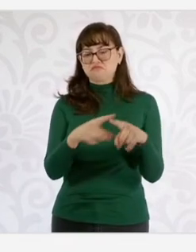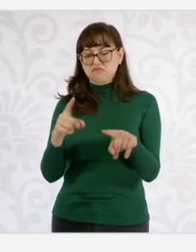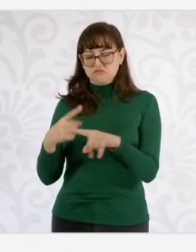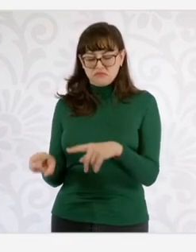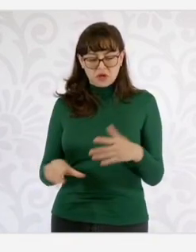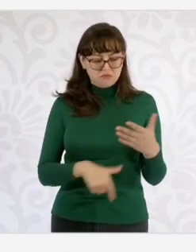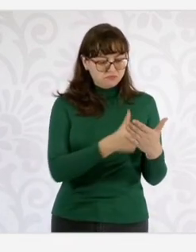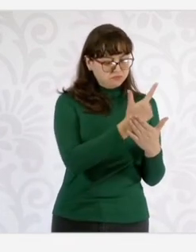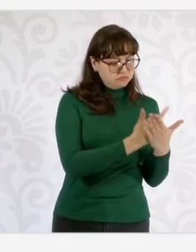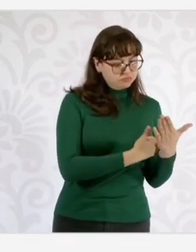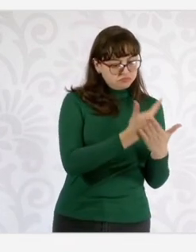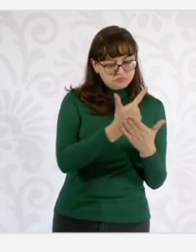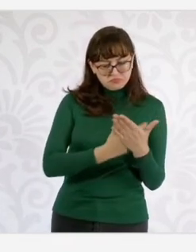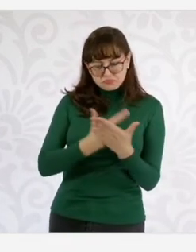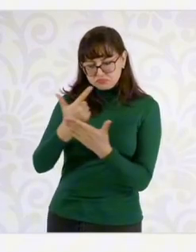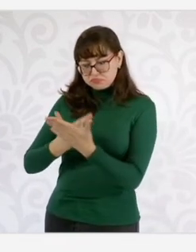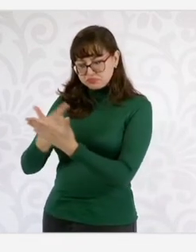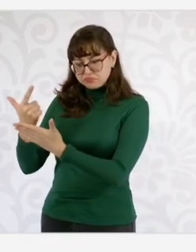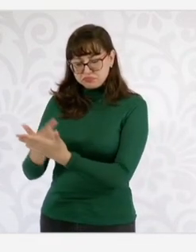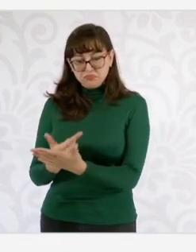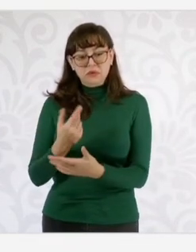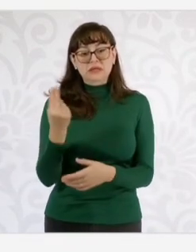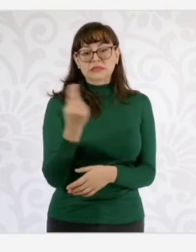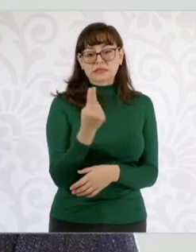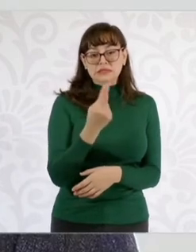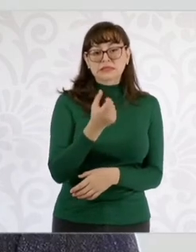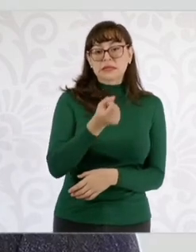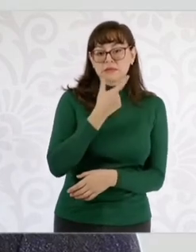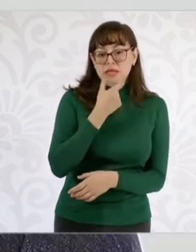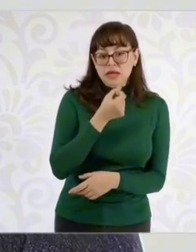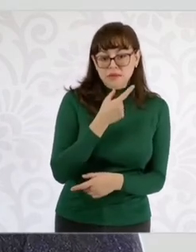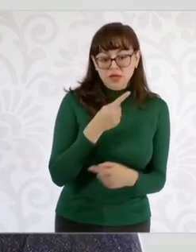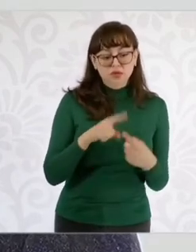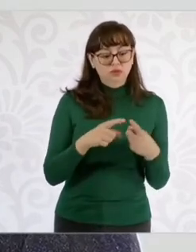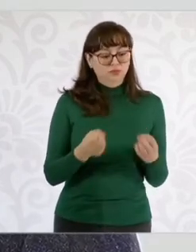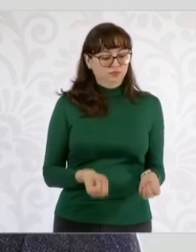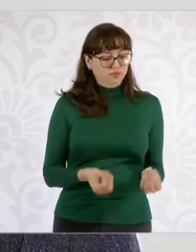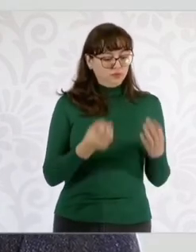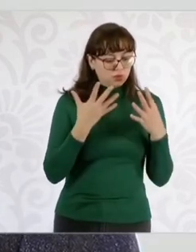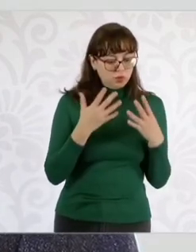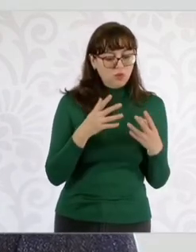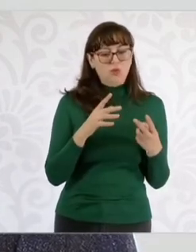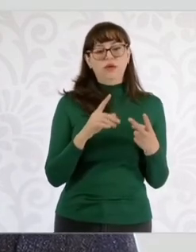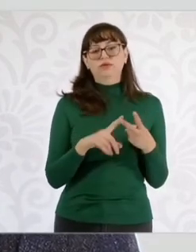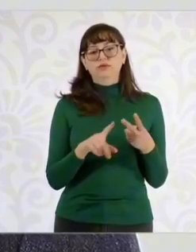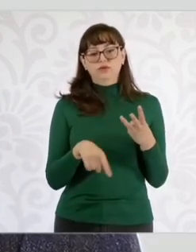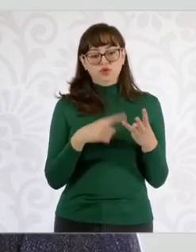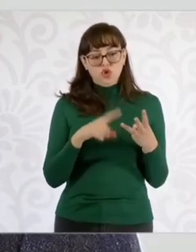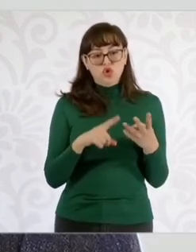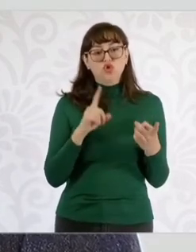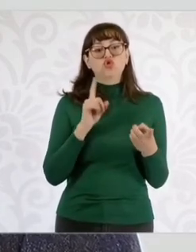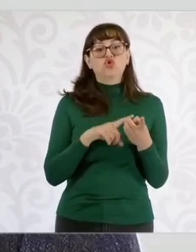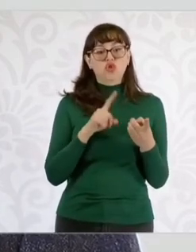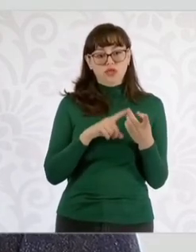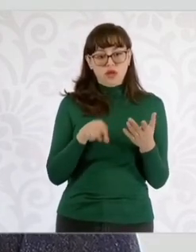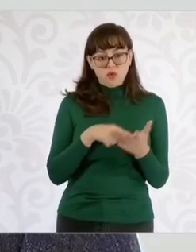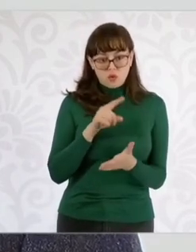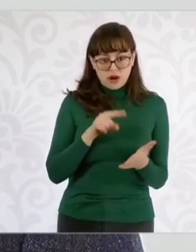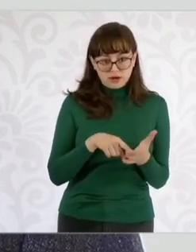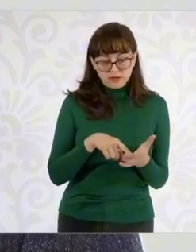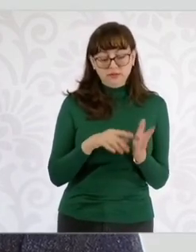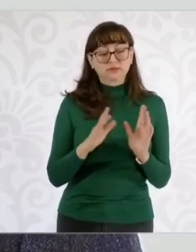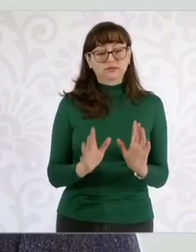necesidades por clave y por punto de entrega, es decir, cuántos medicamentos, cuántos insumos de la salud requieren y en qué punto los requiere.